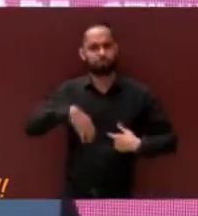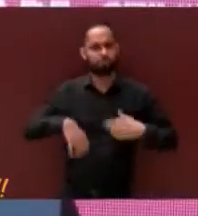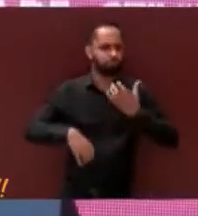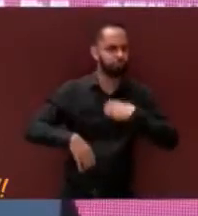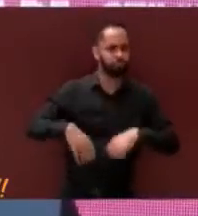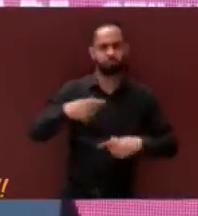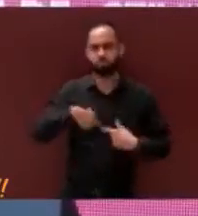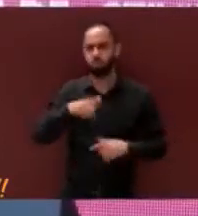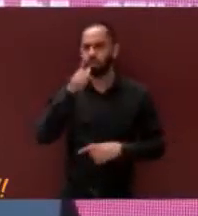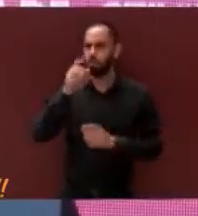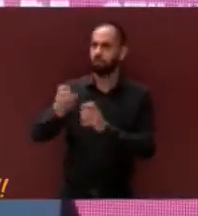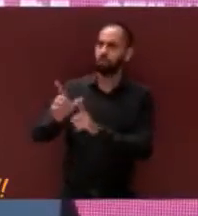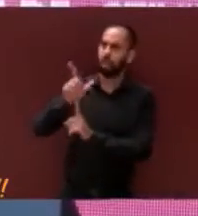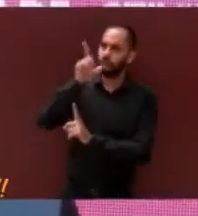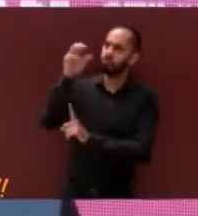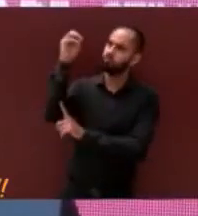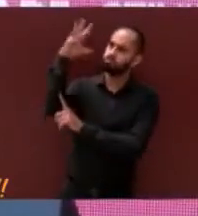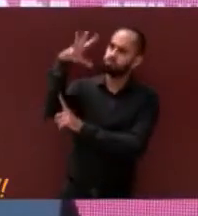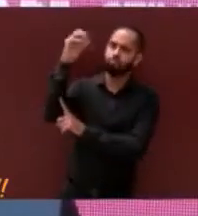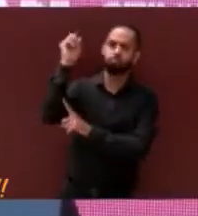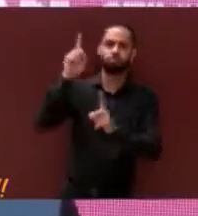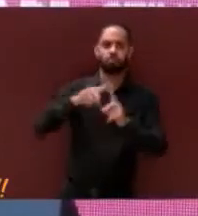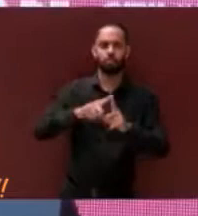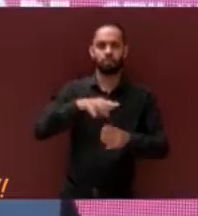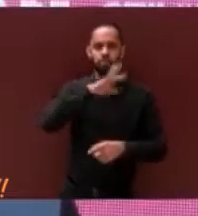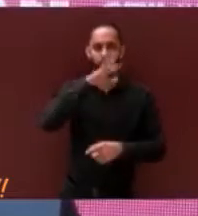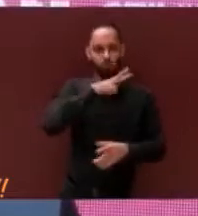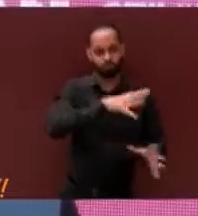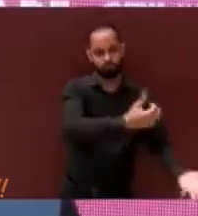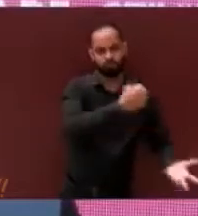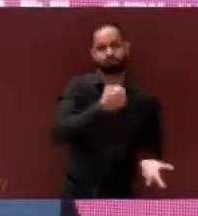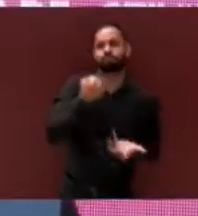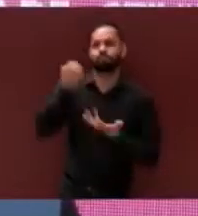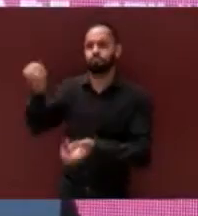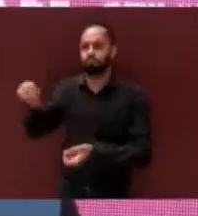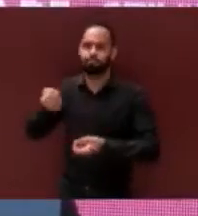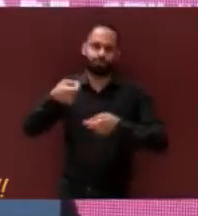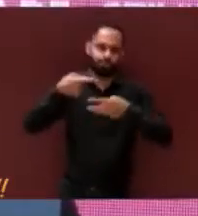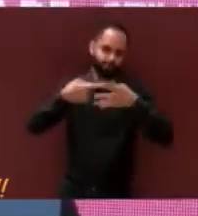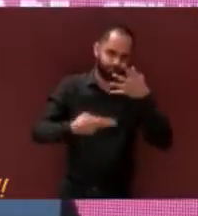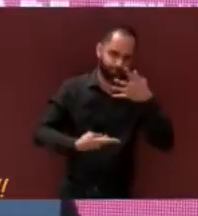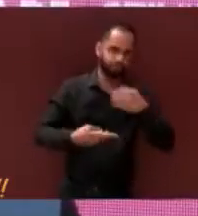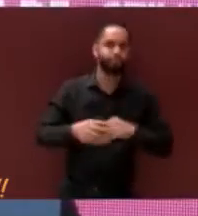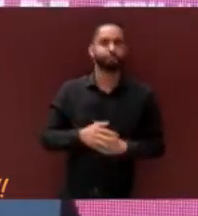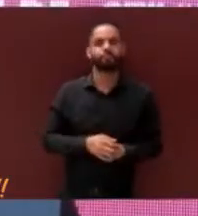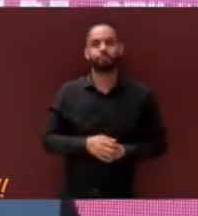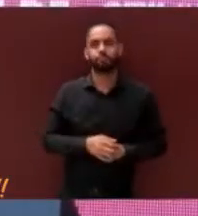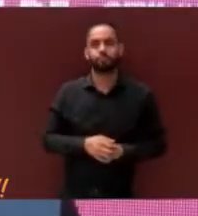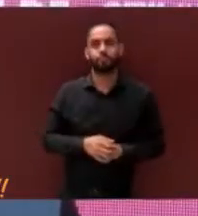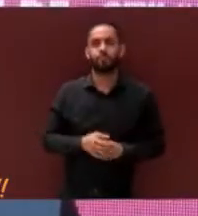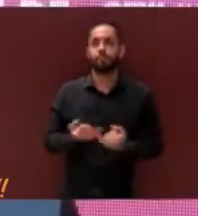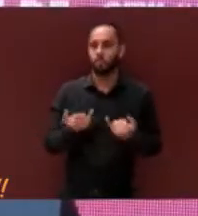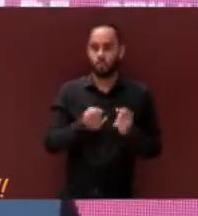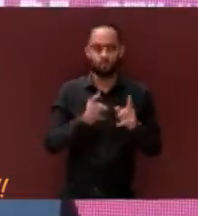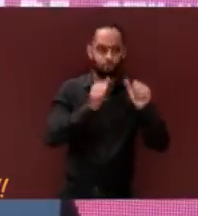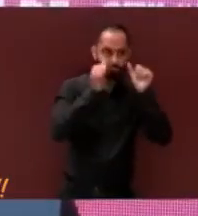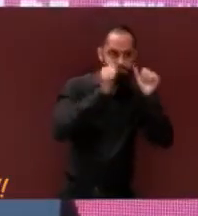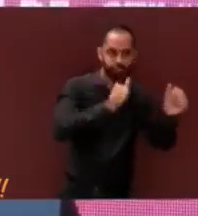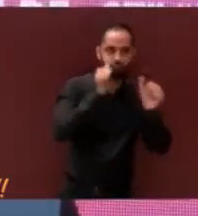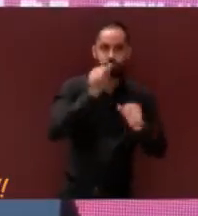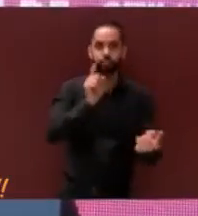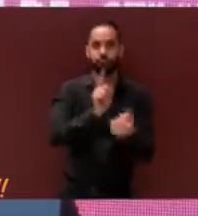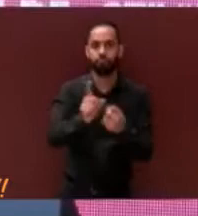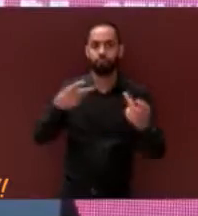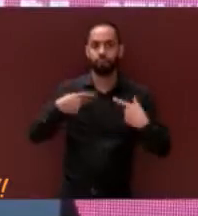alumbrado, recolección de basura, solo por mencionar algunos. Además de retomar la atención ciudadana, se